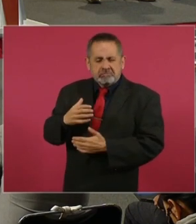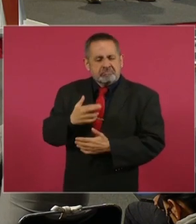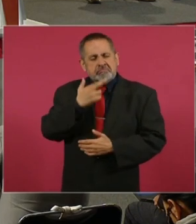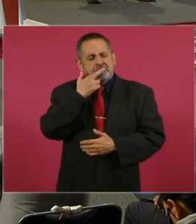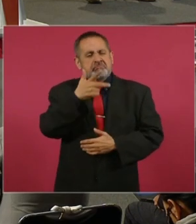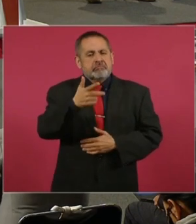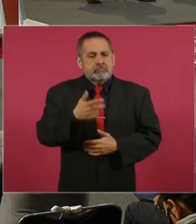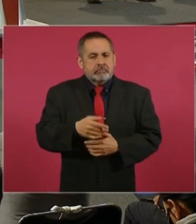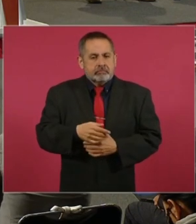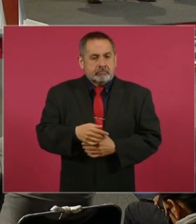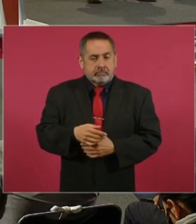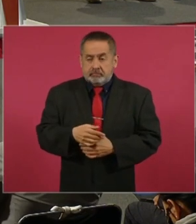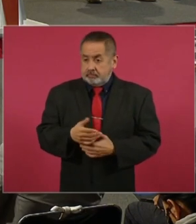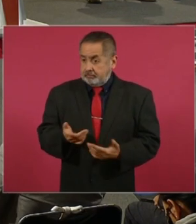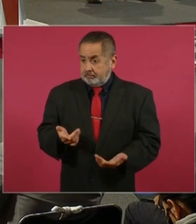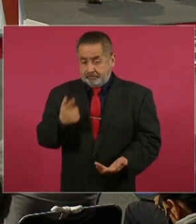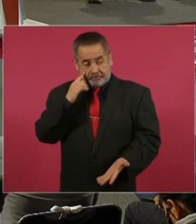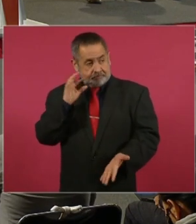Eso es todo.